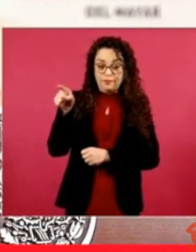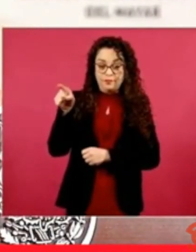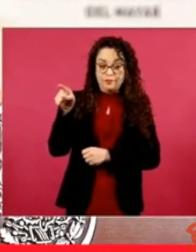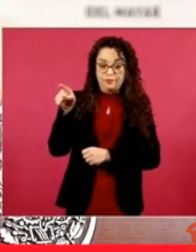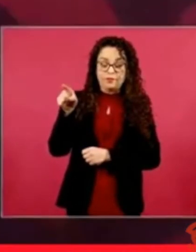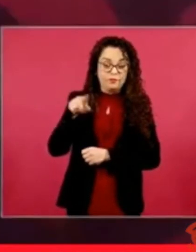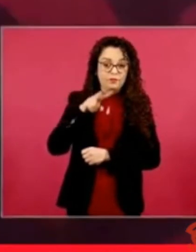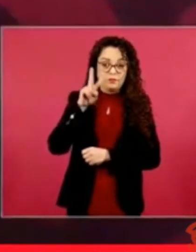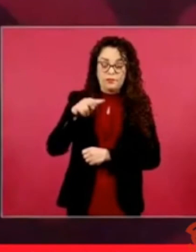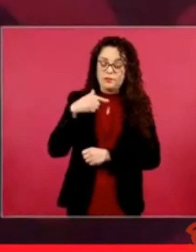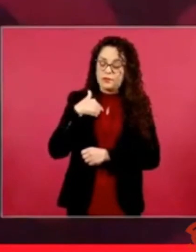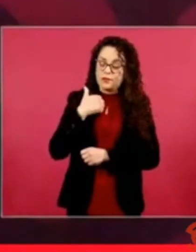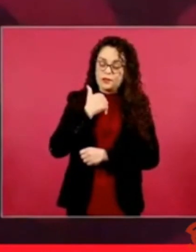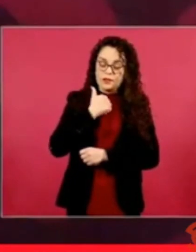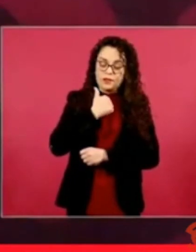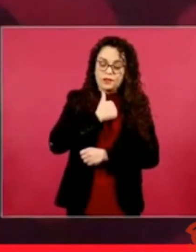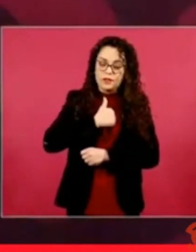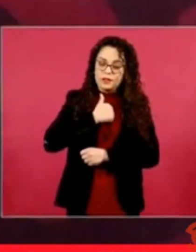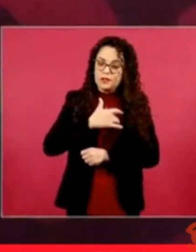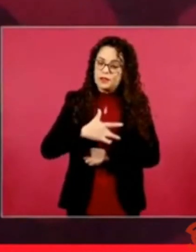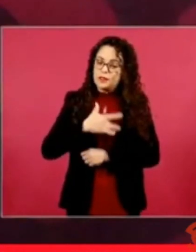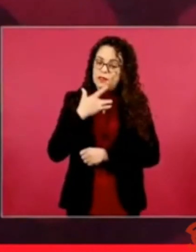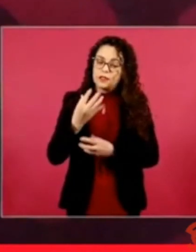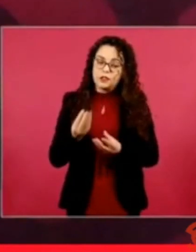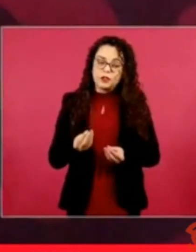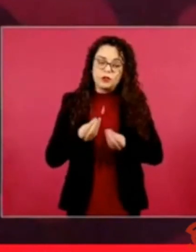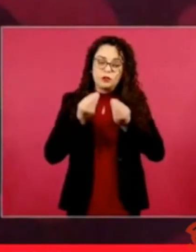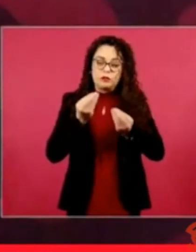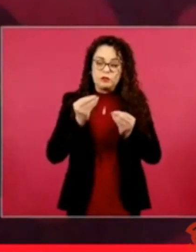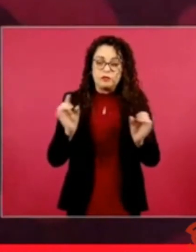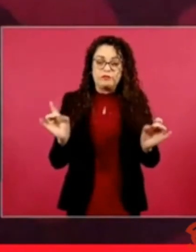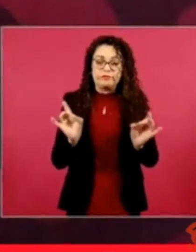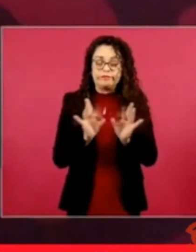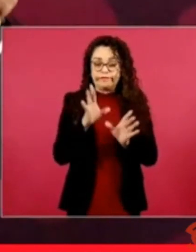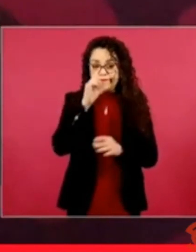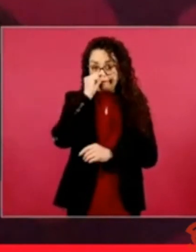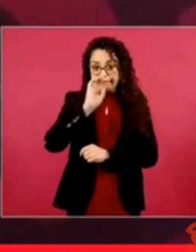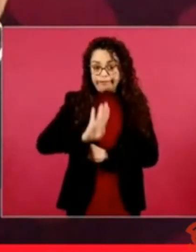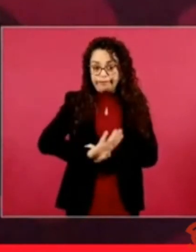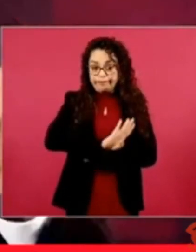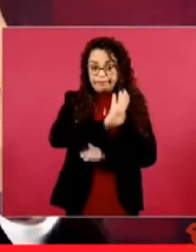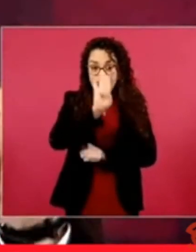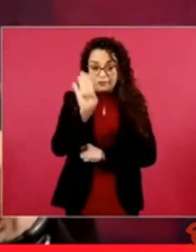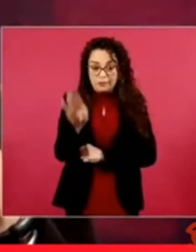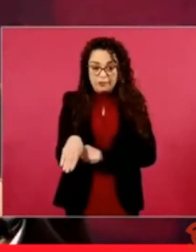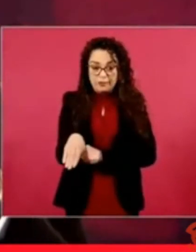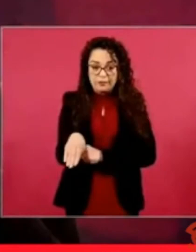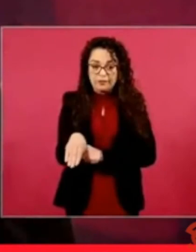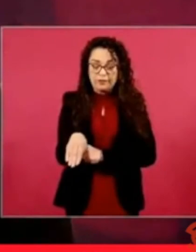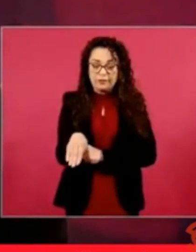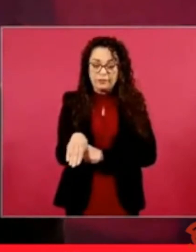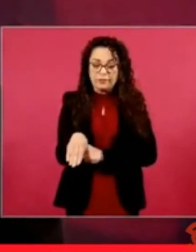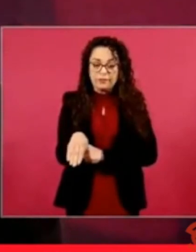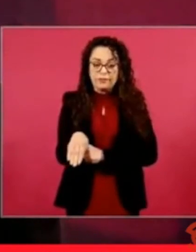este por su fallecimiento sin esto de